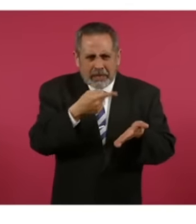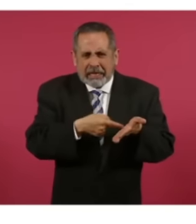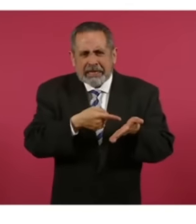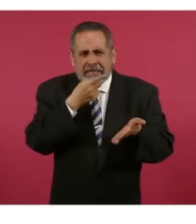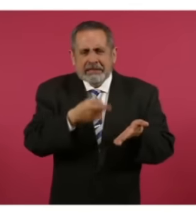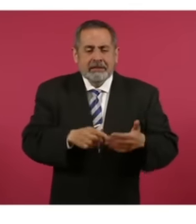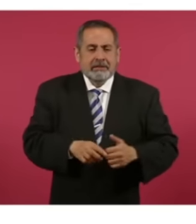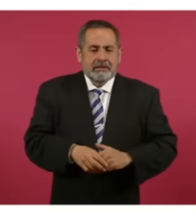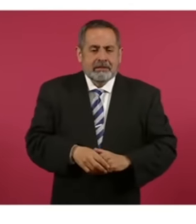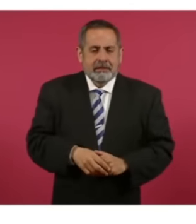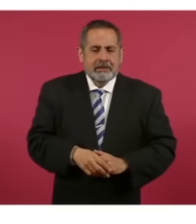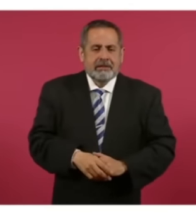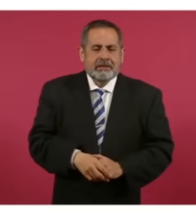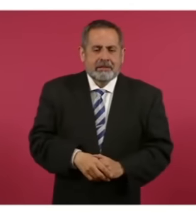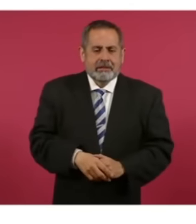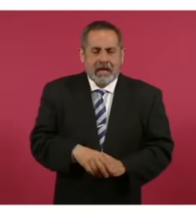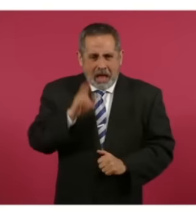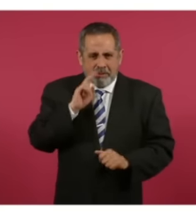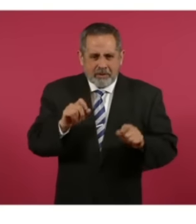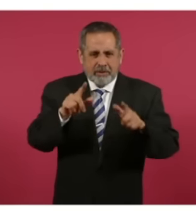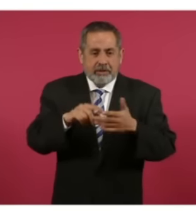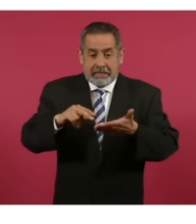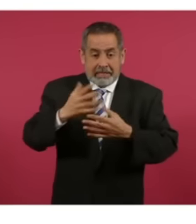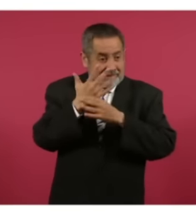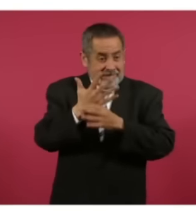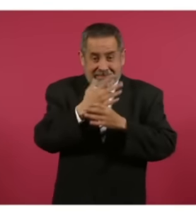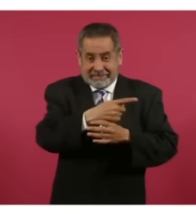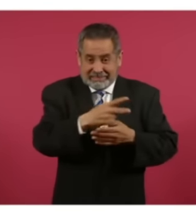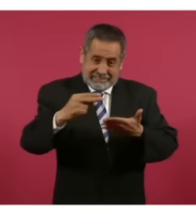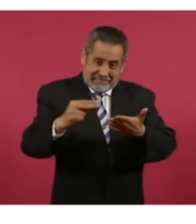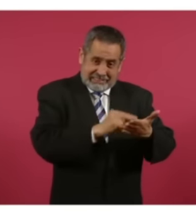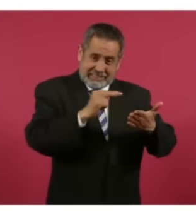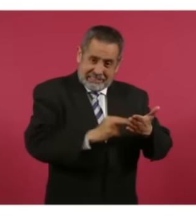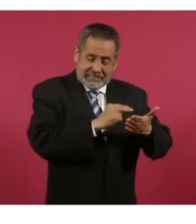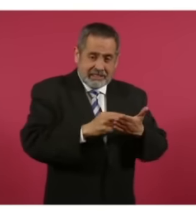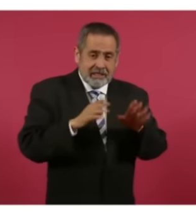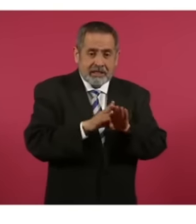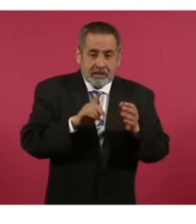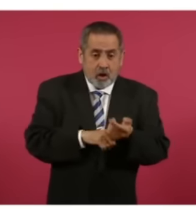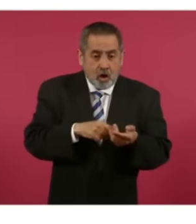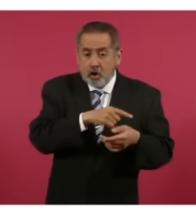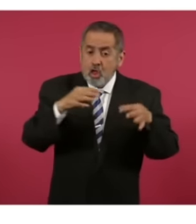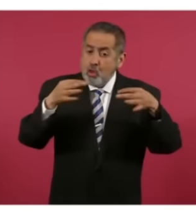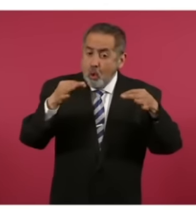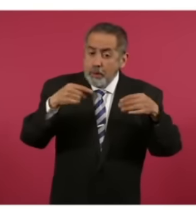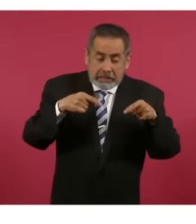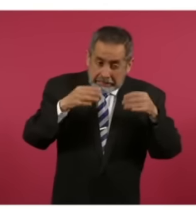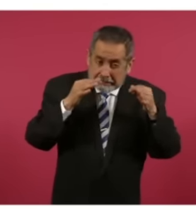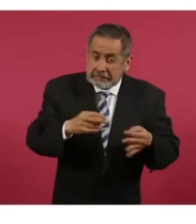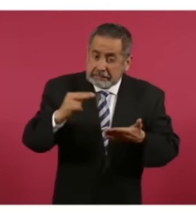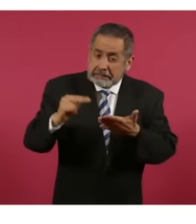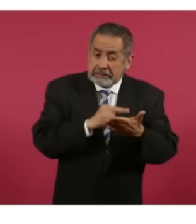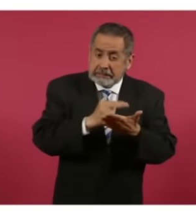A ver Si pones El acuerdo Firmado Este es un Documento